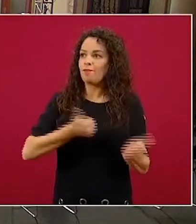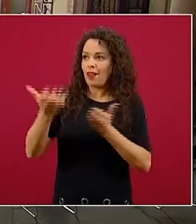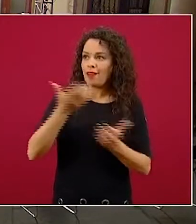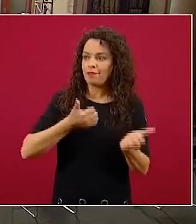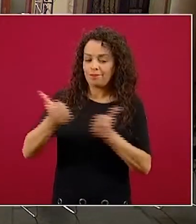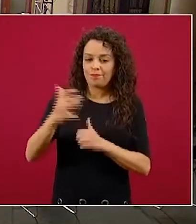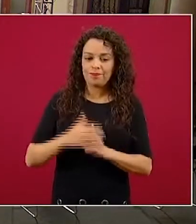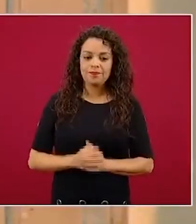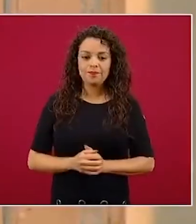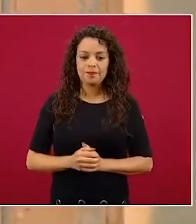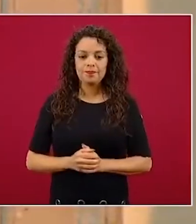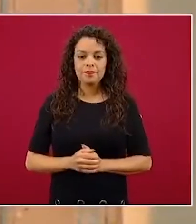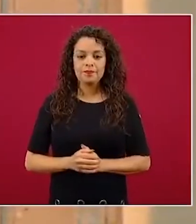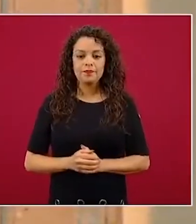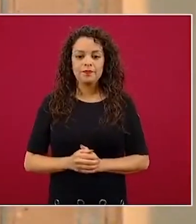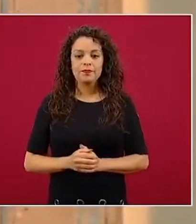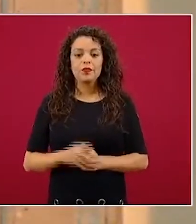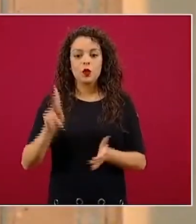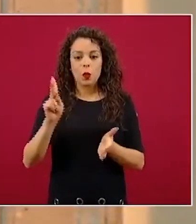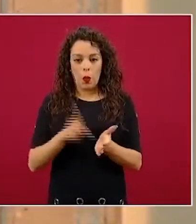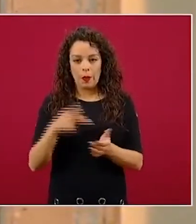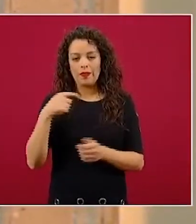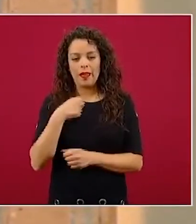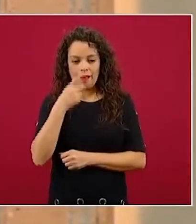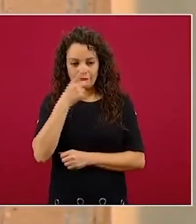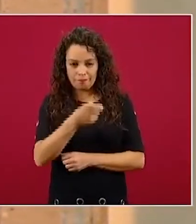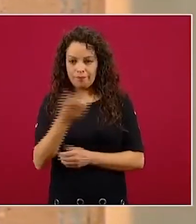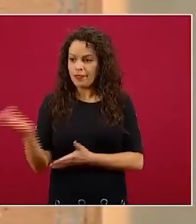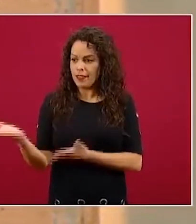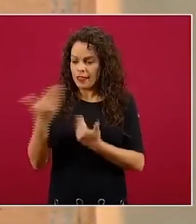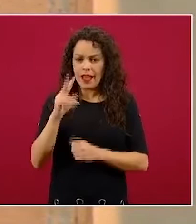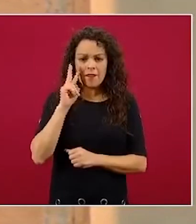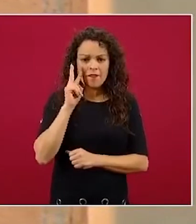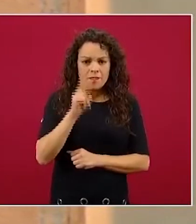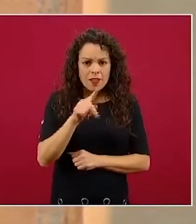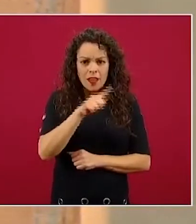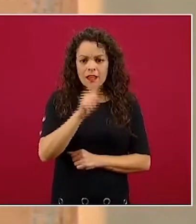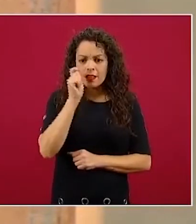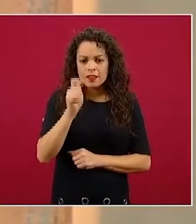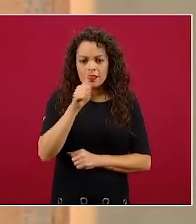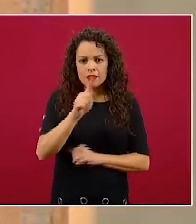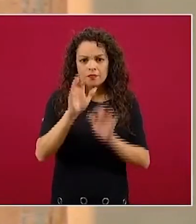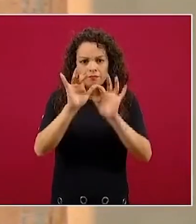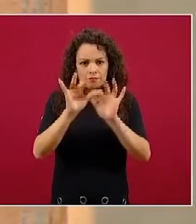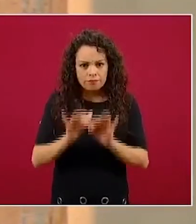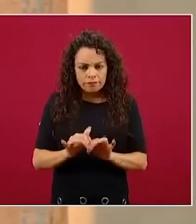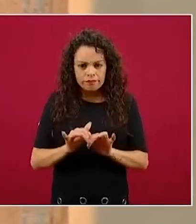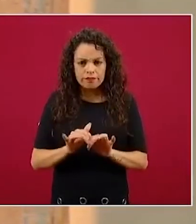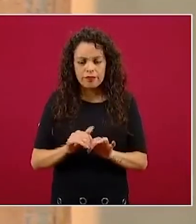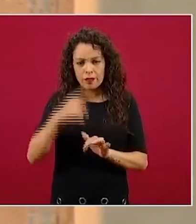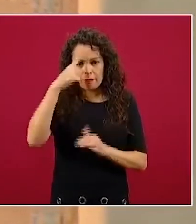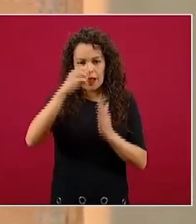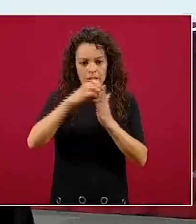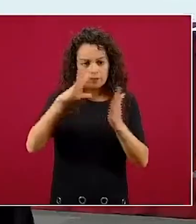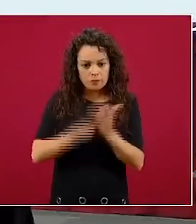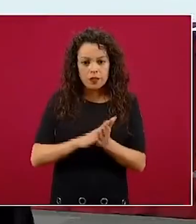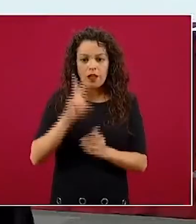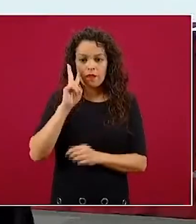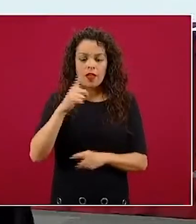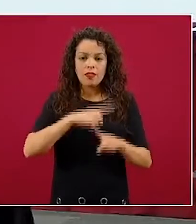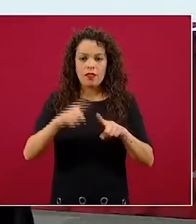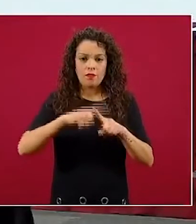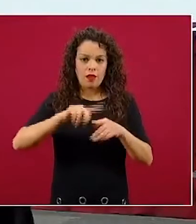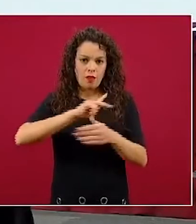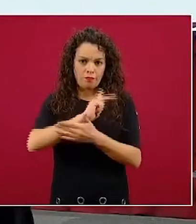invito a que revisen el programa. Se van a abordar todos estos temas. Va a haber gente experta en la materia y